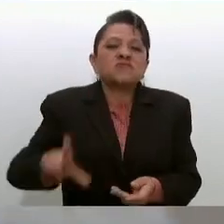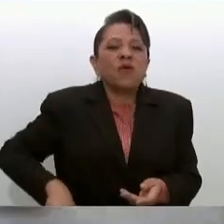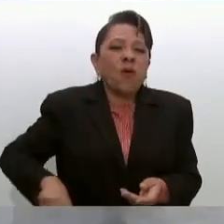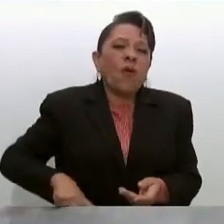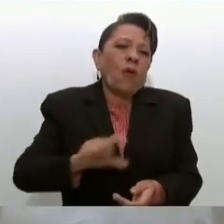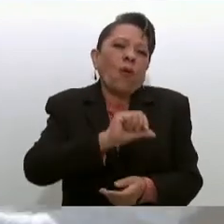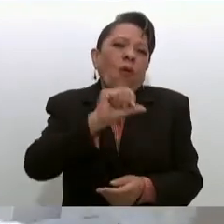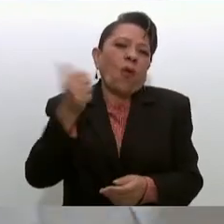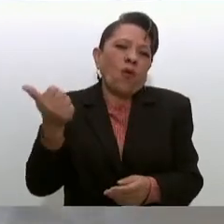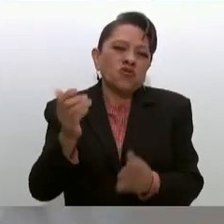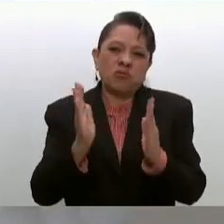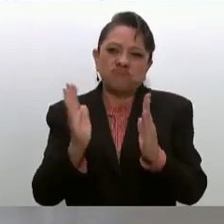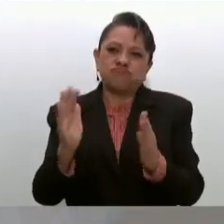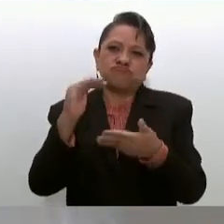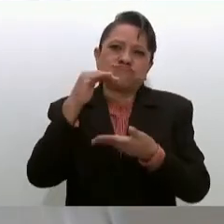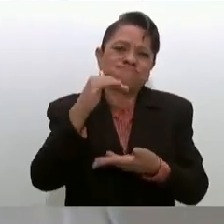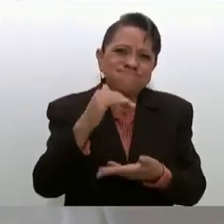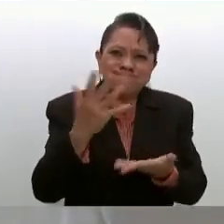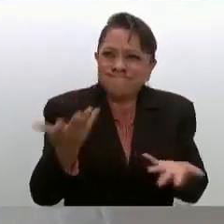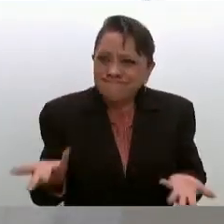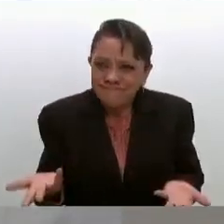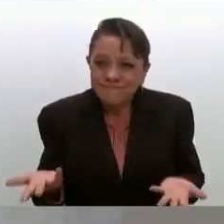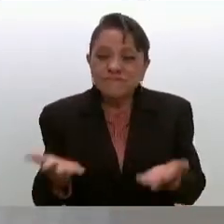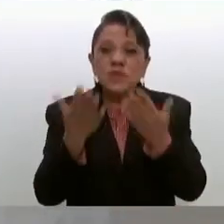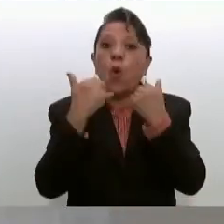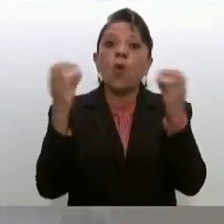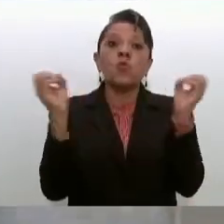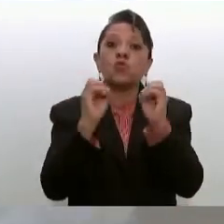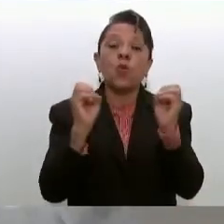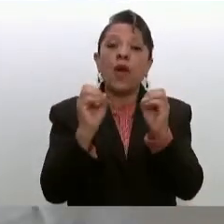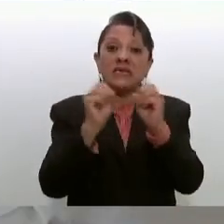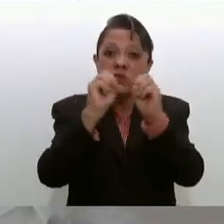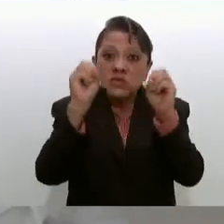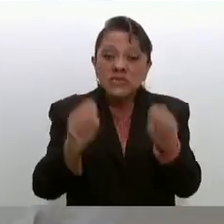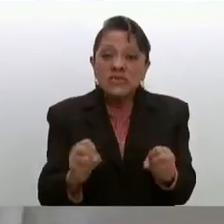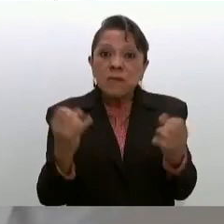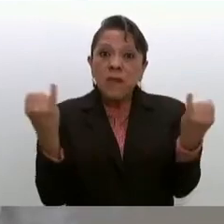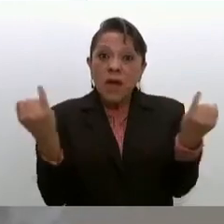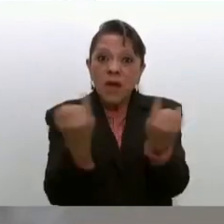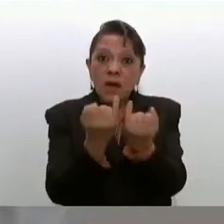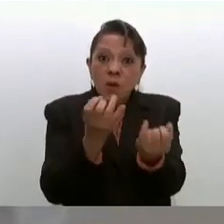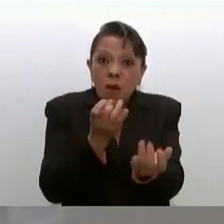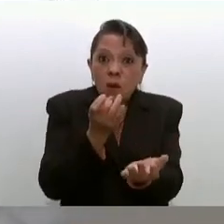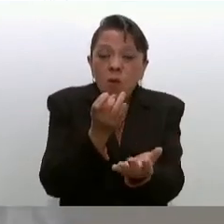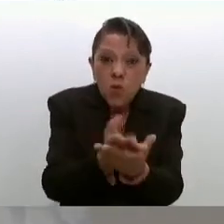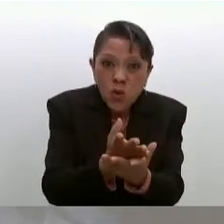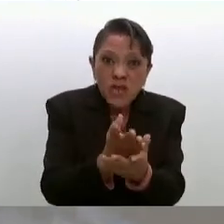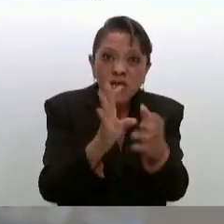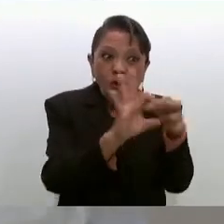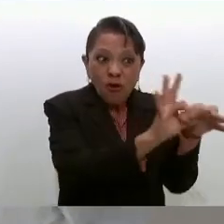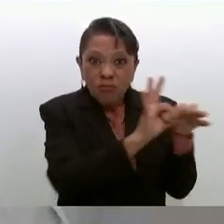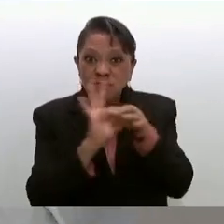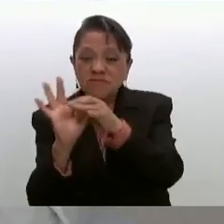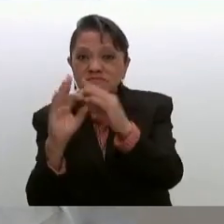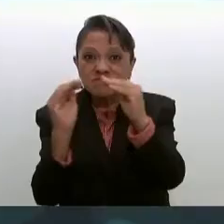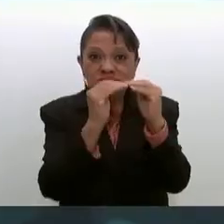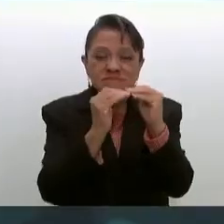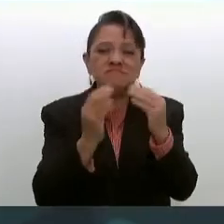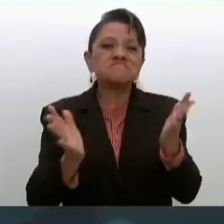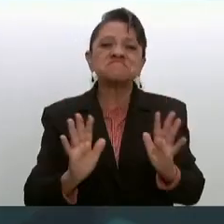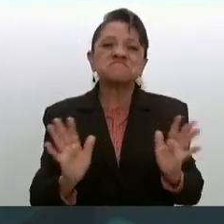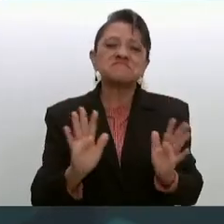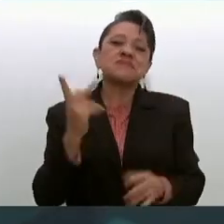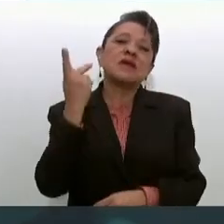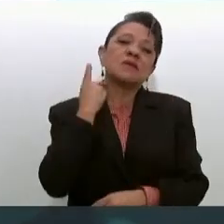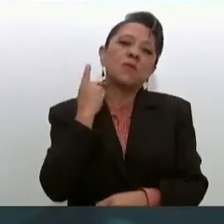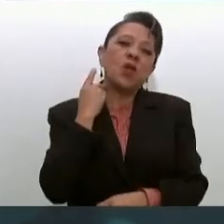completamente fragmentado, no había un sistema unificador o único, había políticas estatales, había una